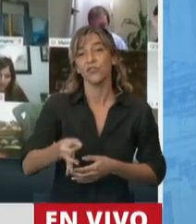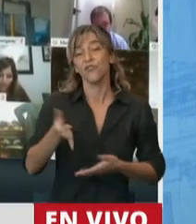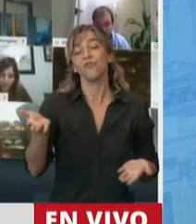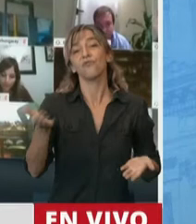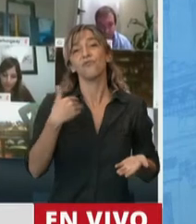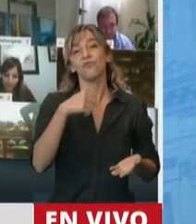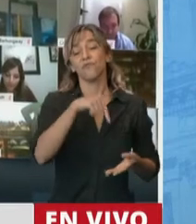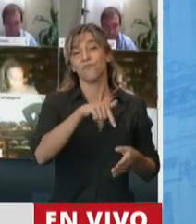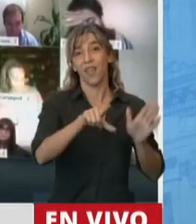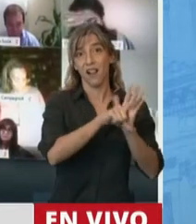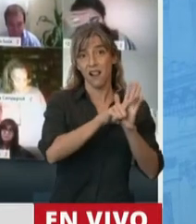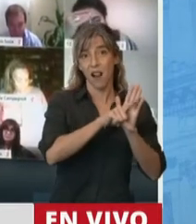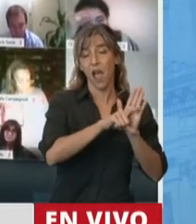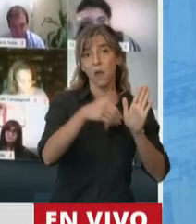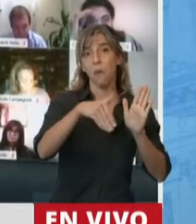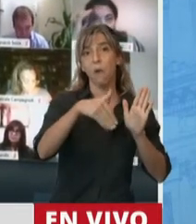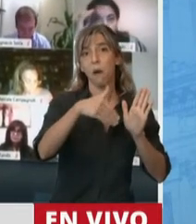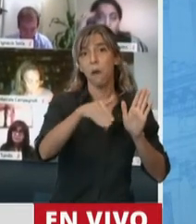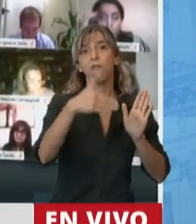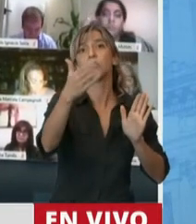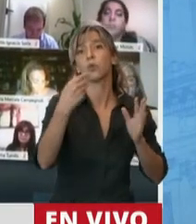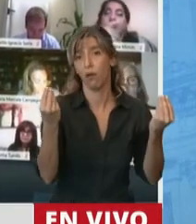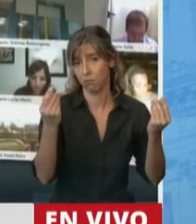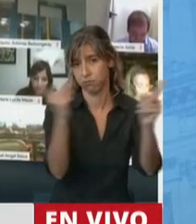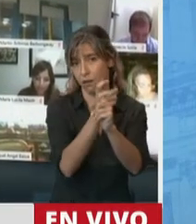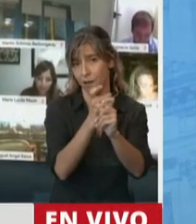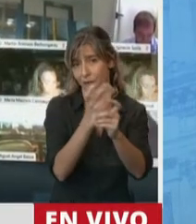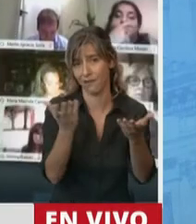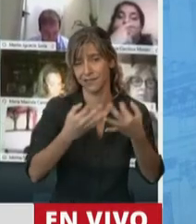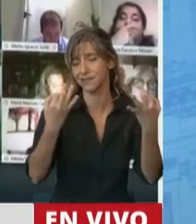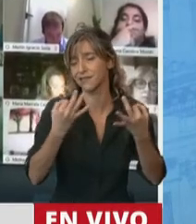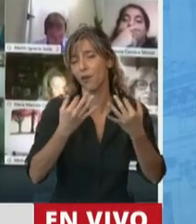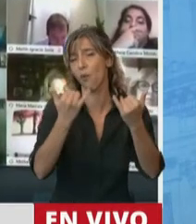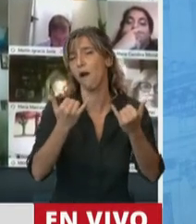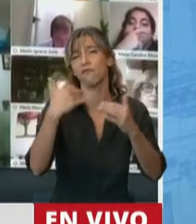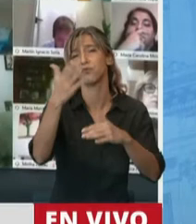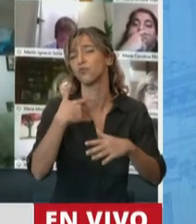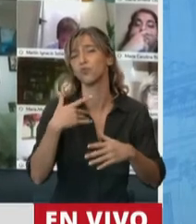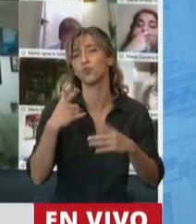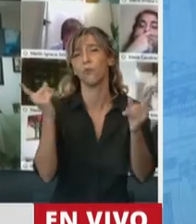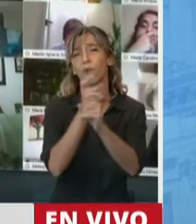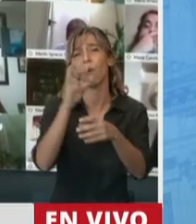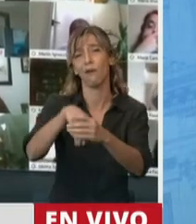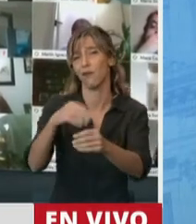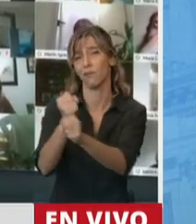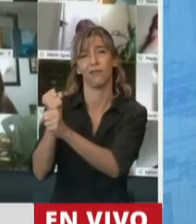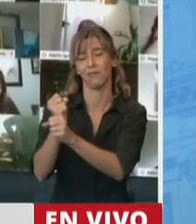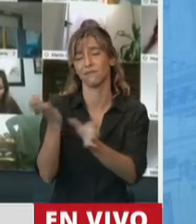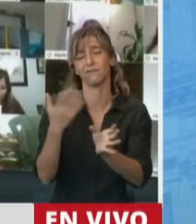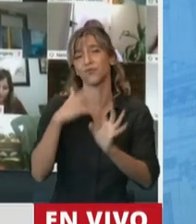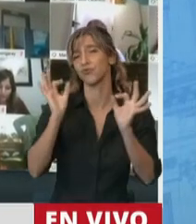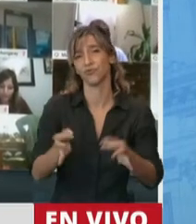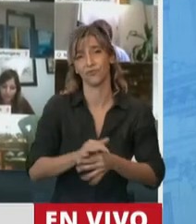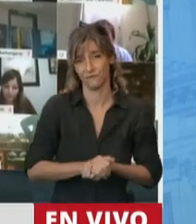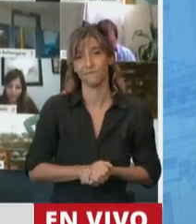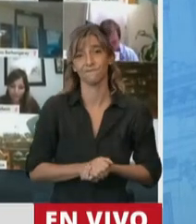va a ser usina de conflictos, de conflictos laborales. No hay nada más perjudicial para un trabajador,